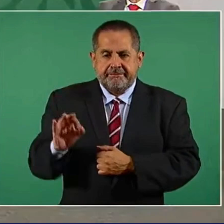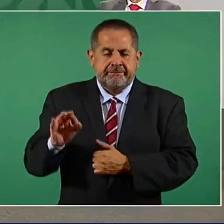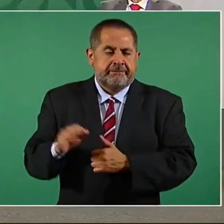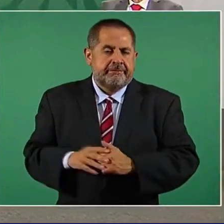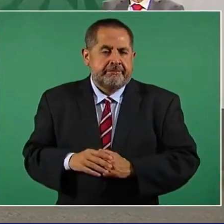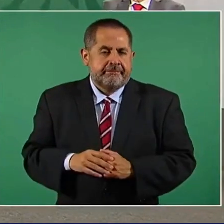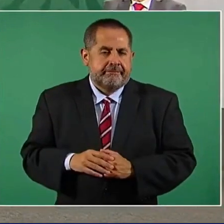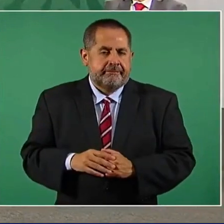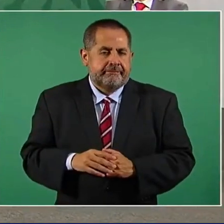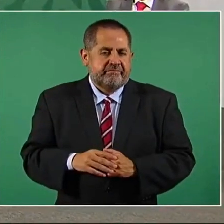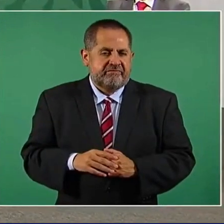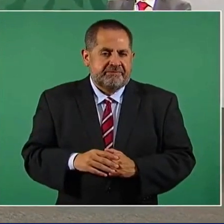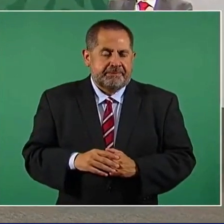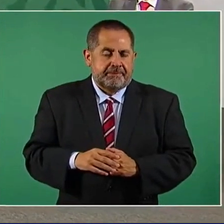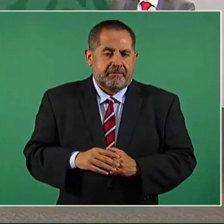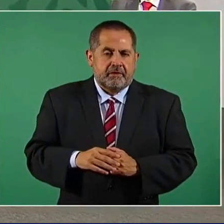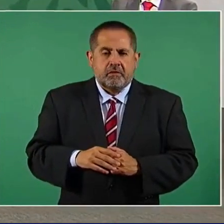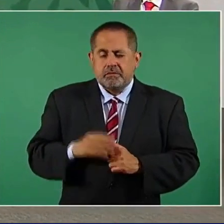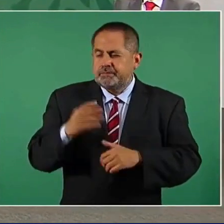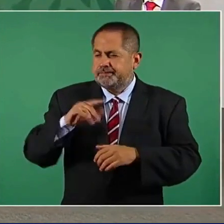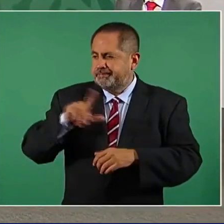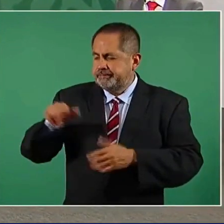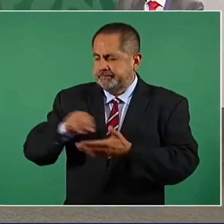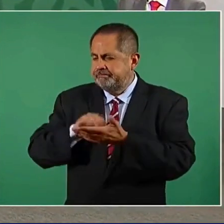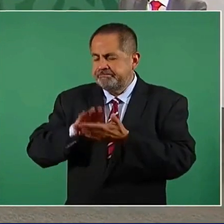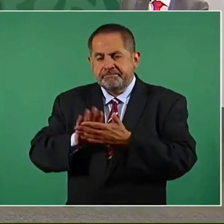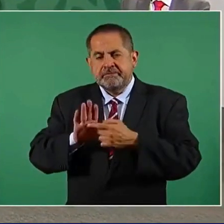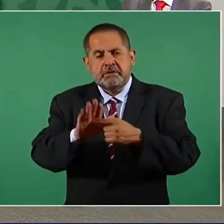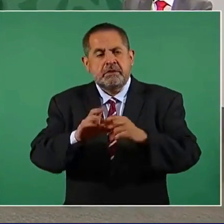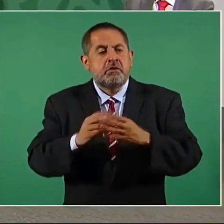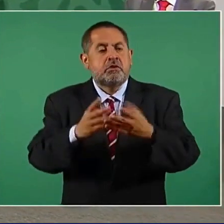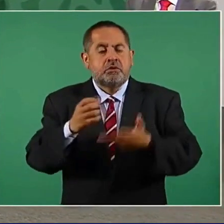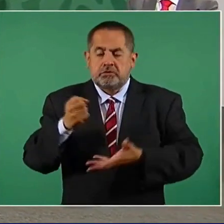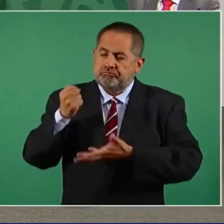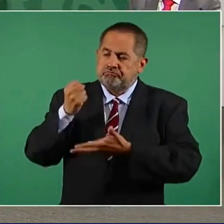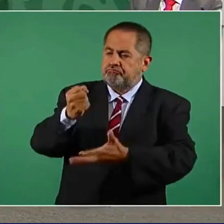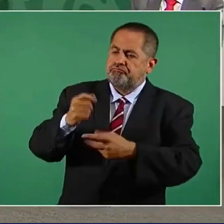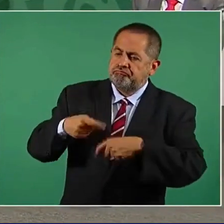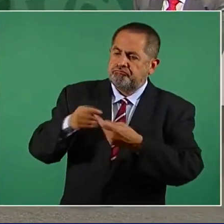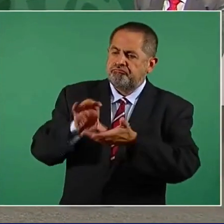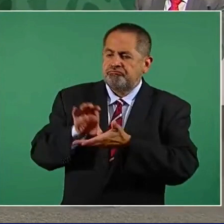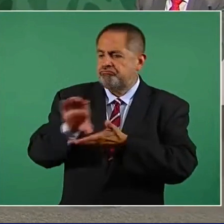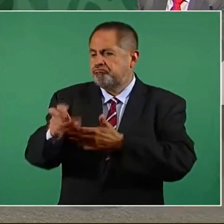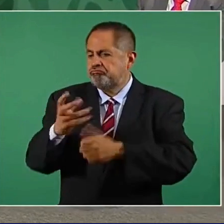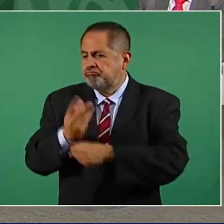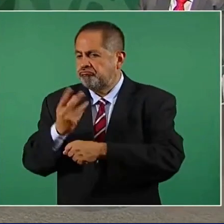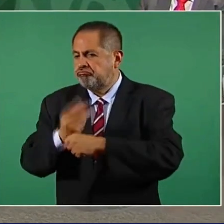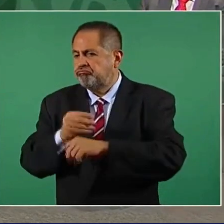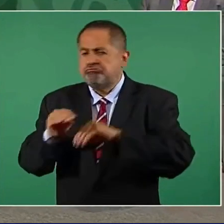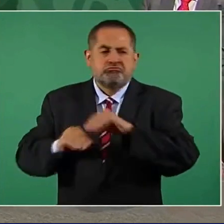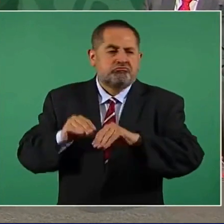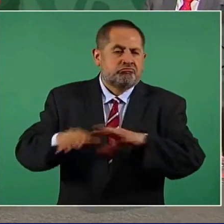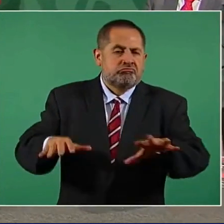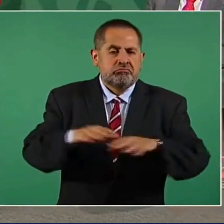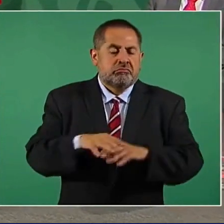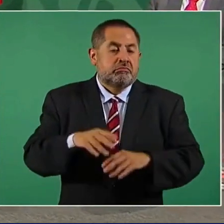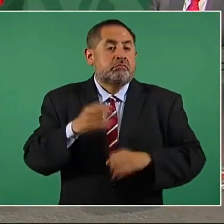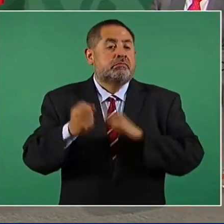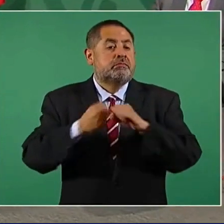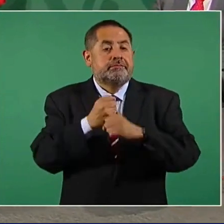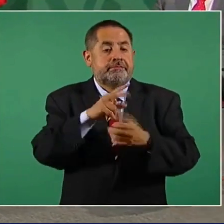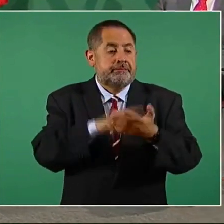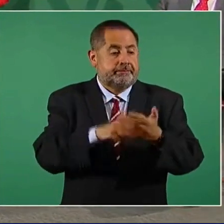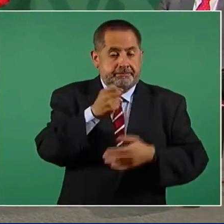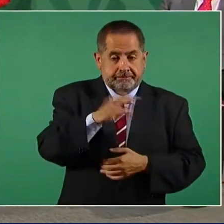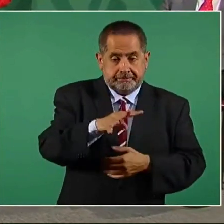Podemos hoy darle los datos de inversión en el 19, en el